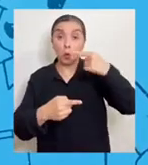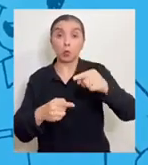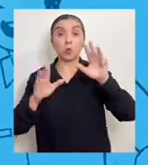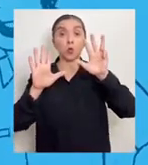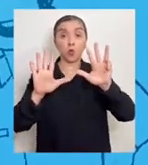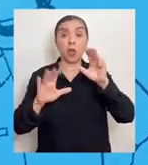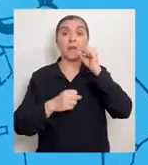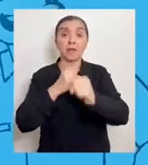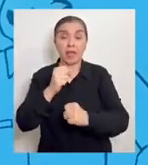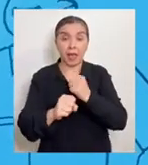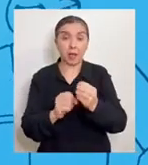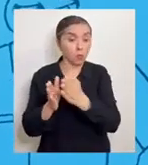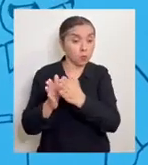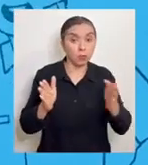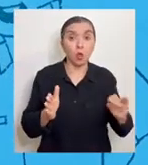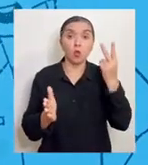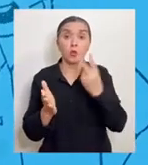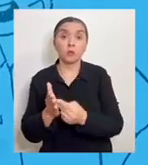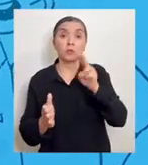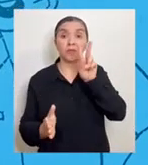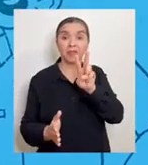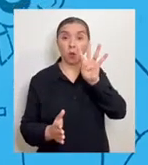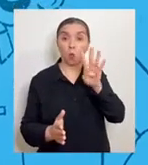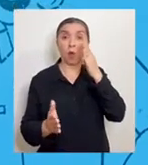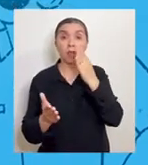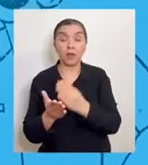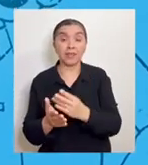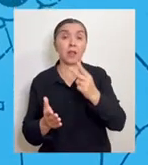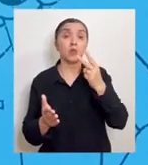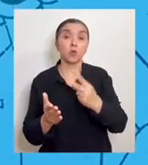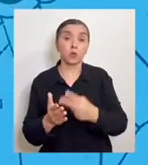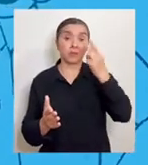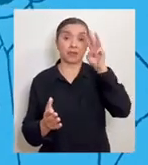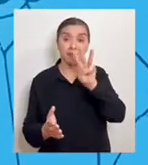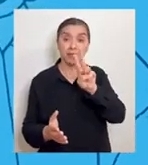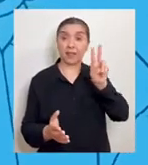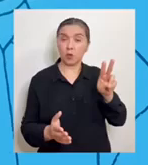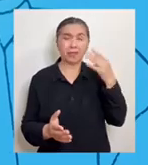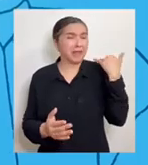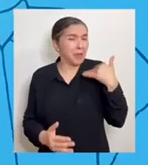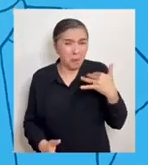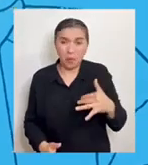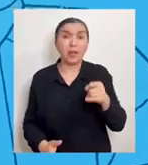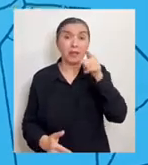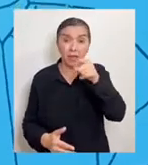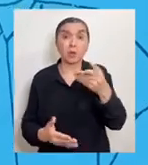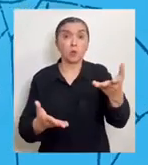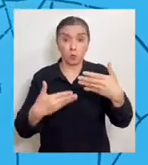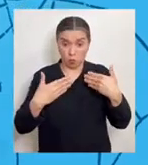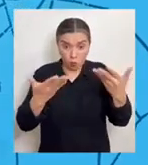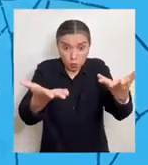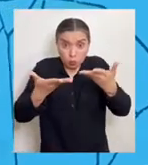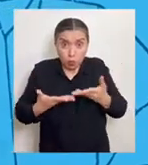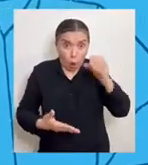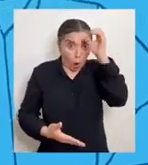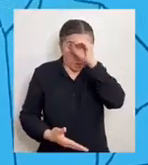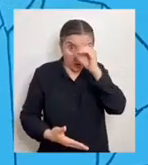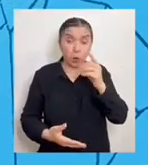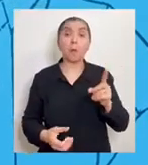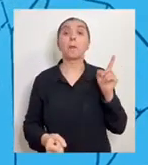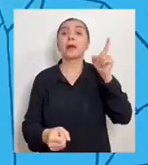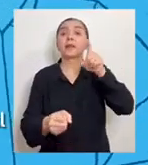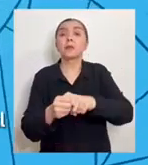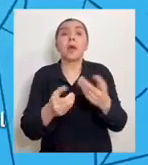años, es decir, que durará desde el 2024 al 2032, por lo que es muy importante que nos entregues tu